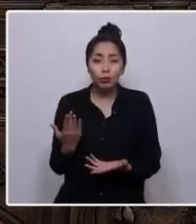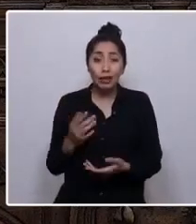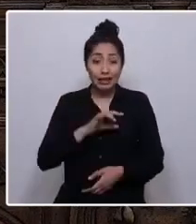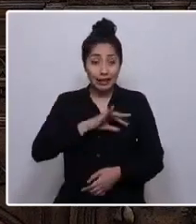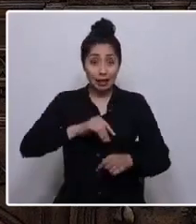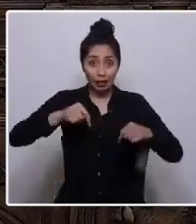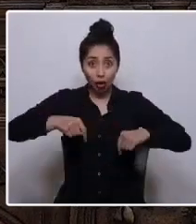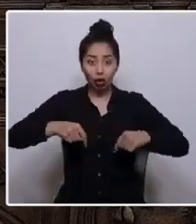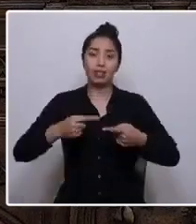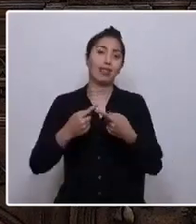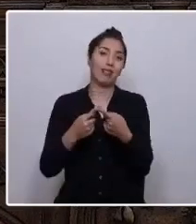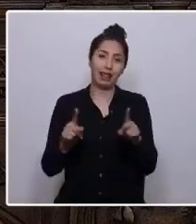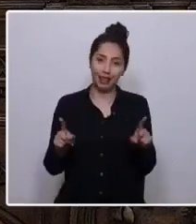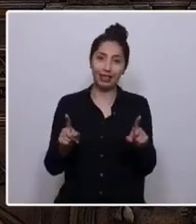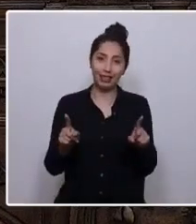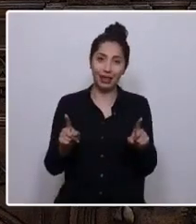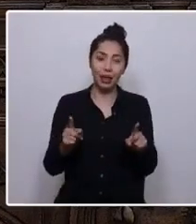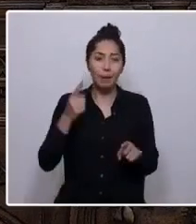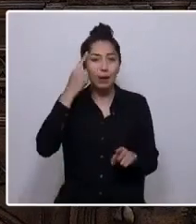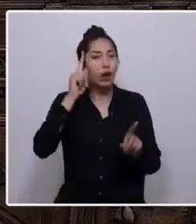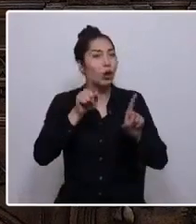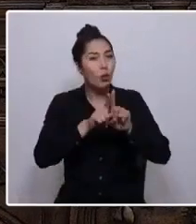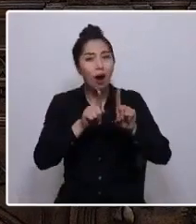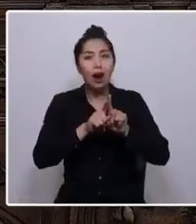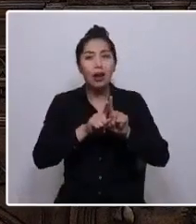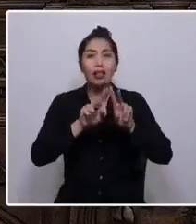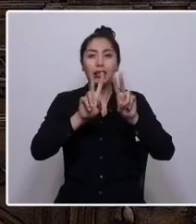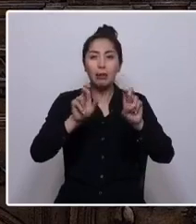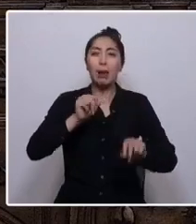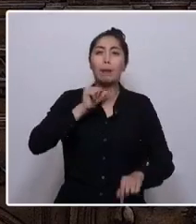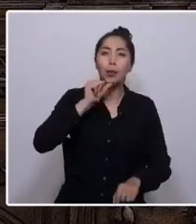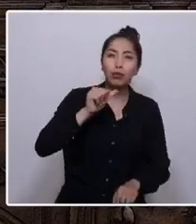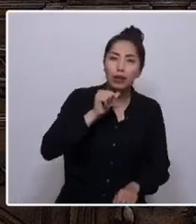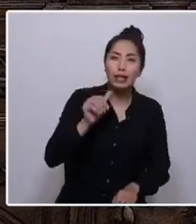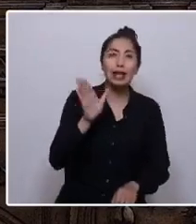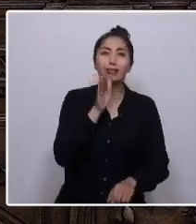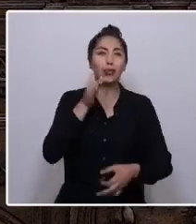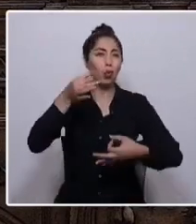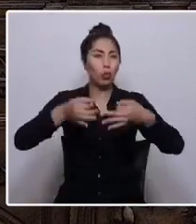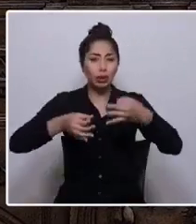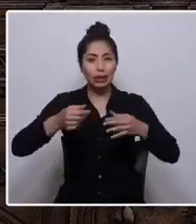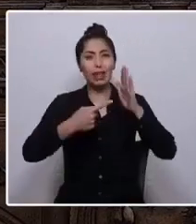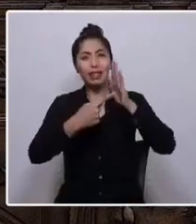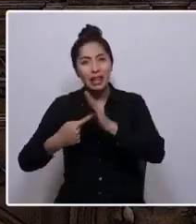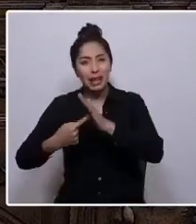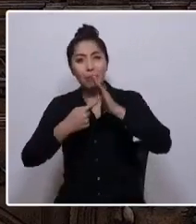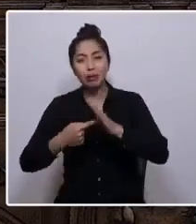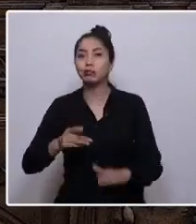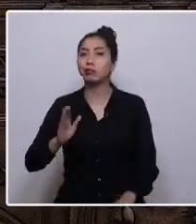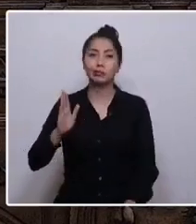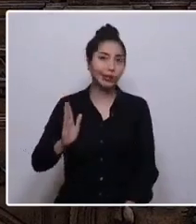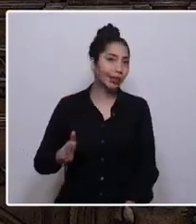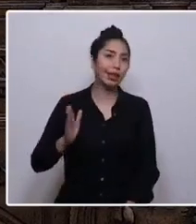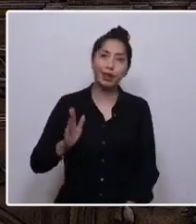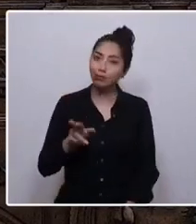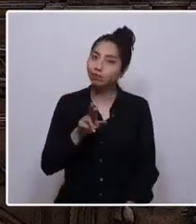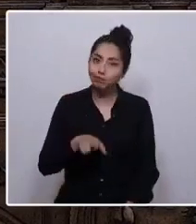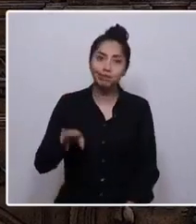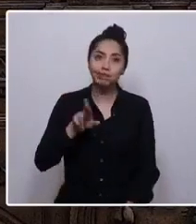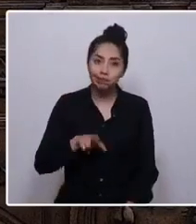Sin embargo, la pobreza, la injusticia y la discriminación siguen dominando. Convertimos la